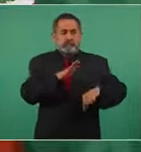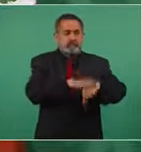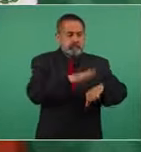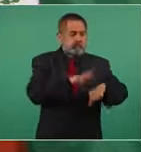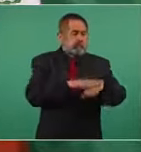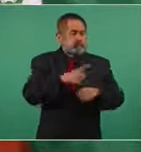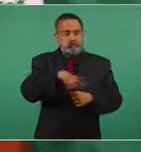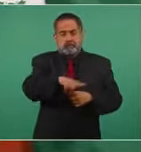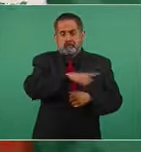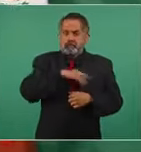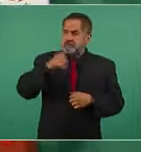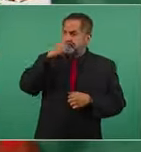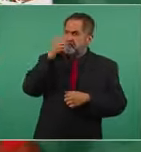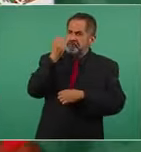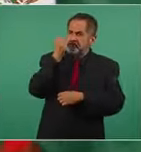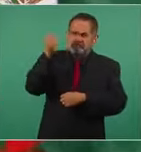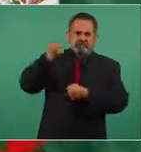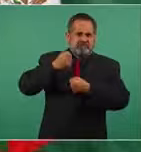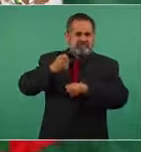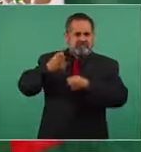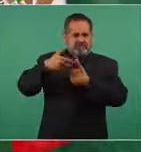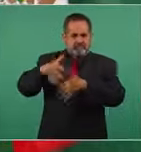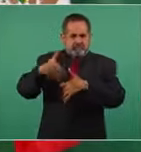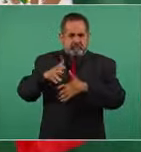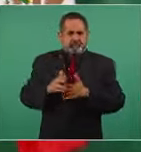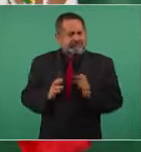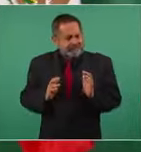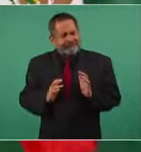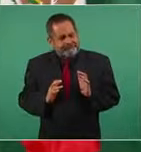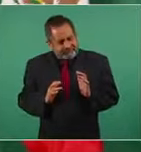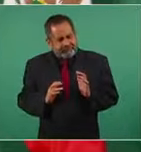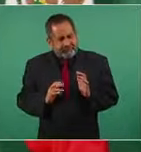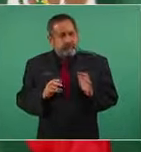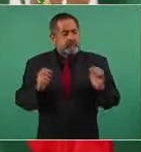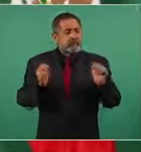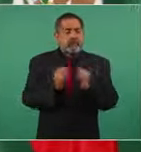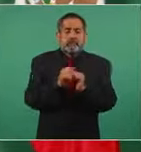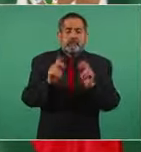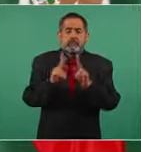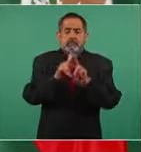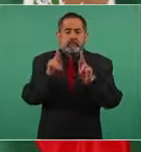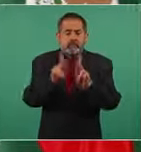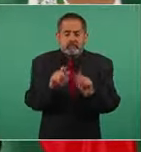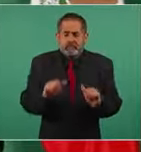protestan que lo hagan de manera pacífica,